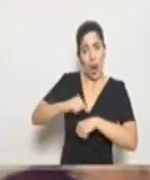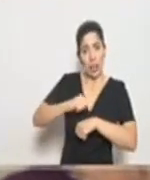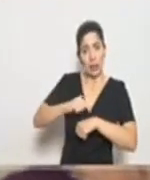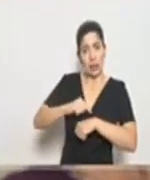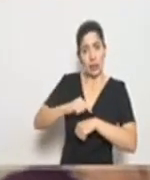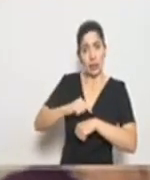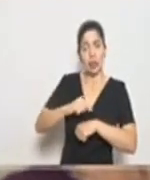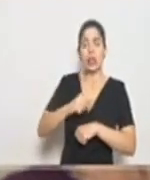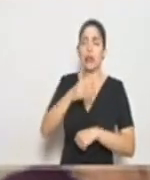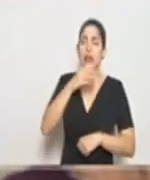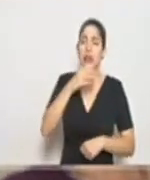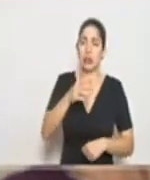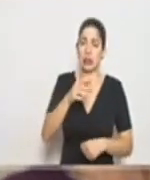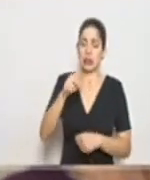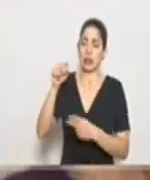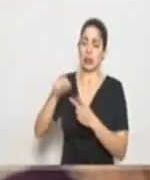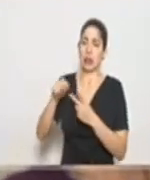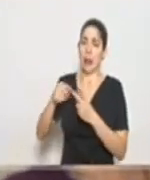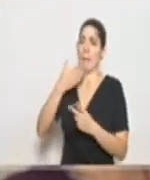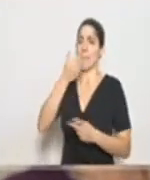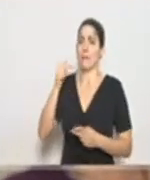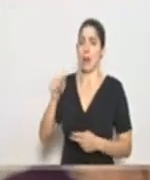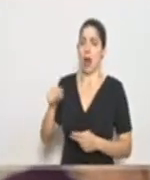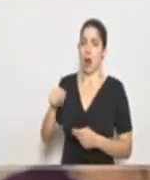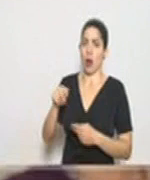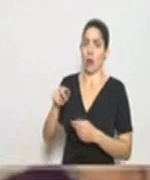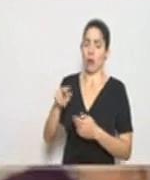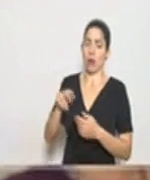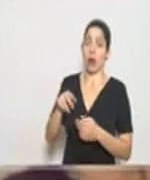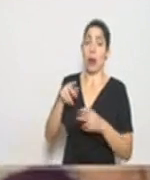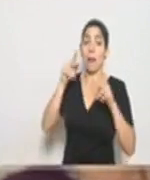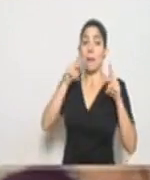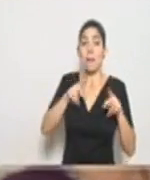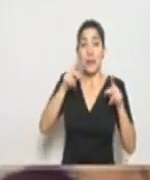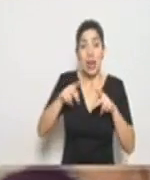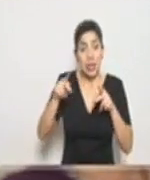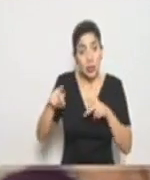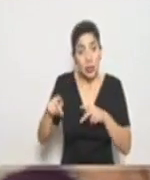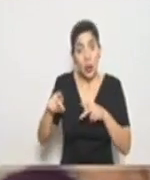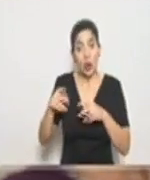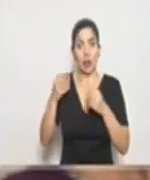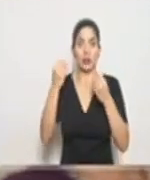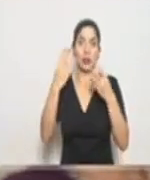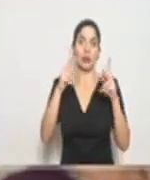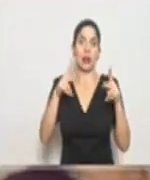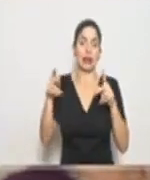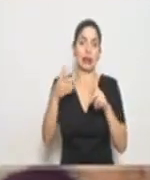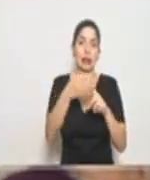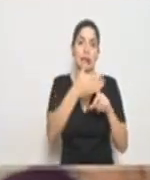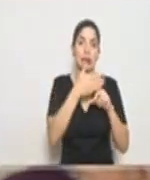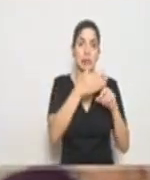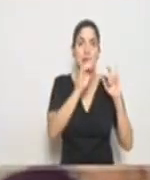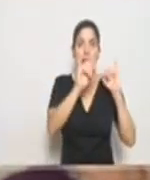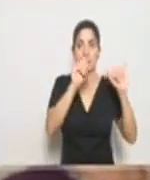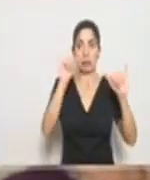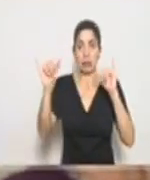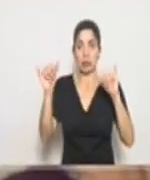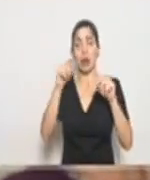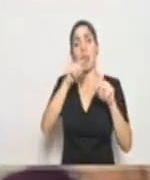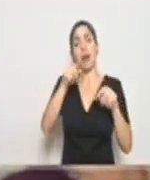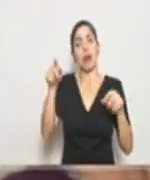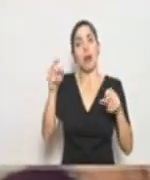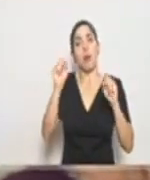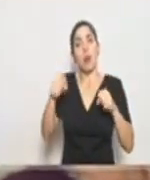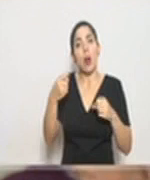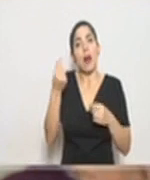opten por esa segunda opción y que las personas, que muchas de ellas van a estar aisladas, tengan algún